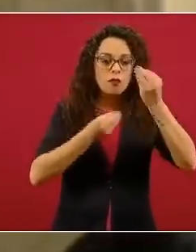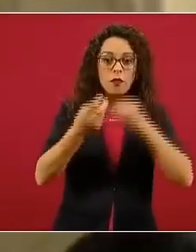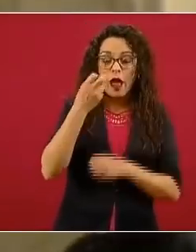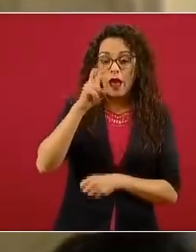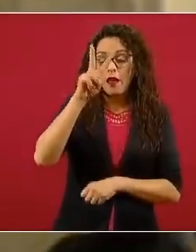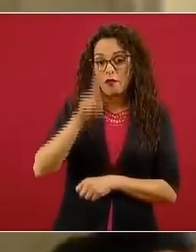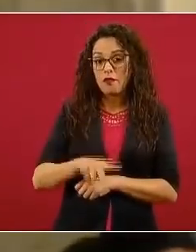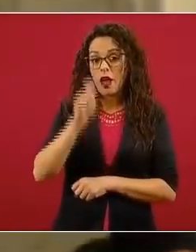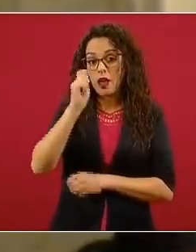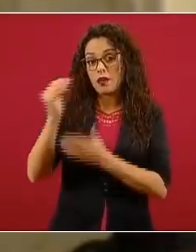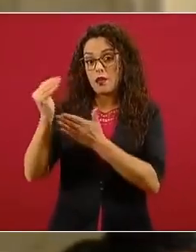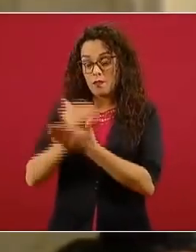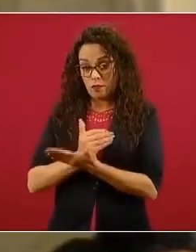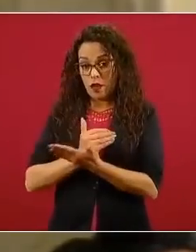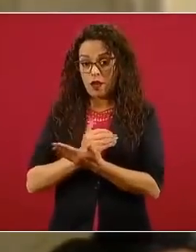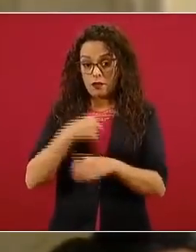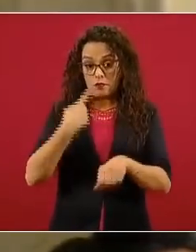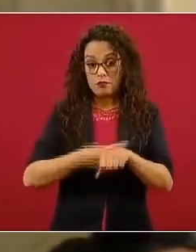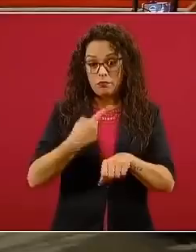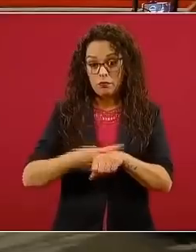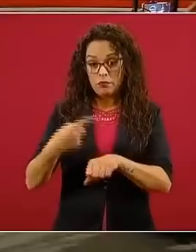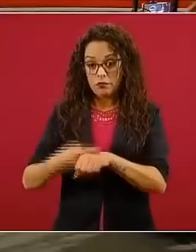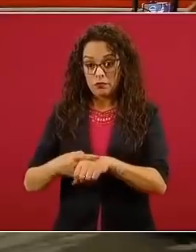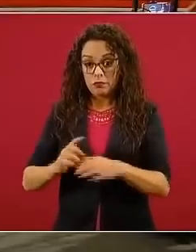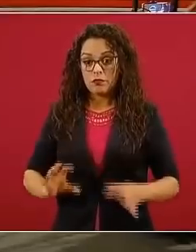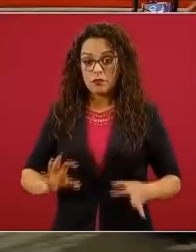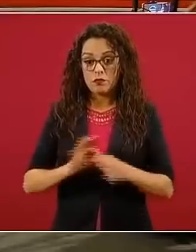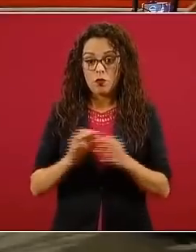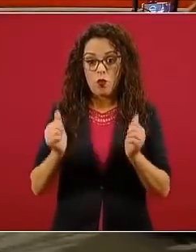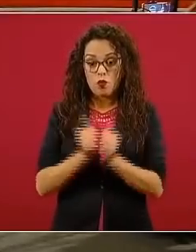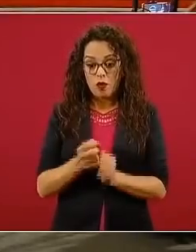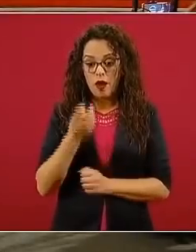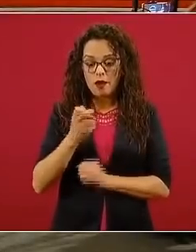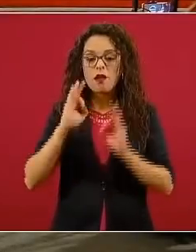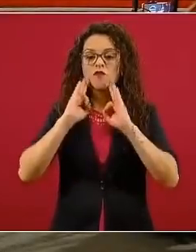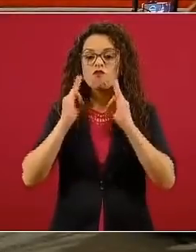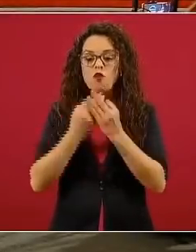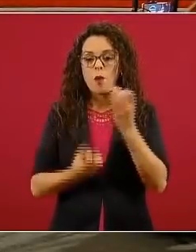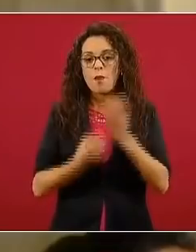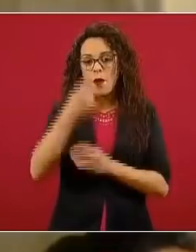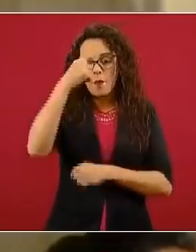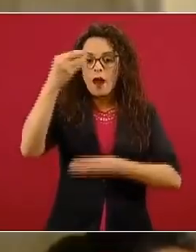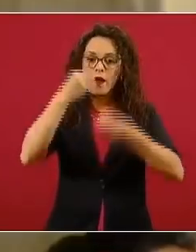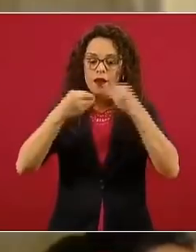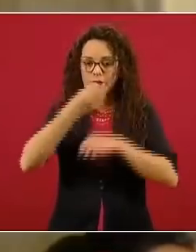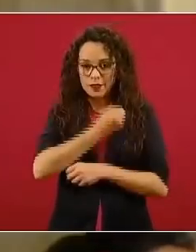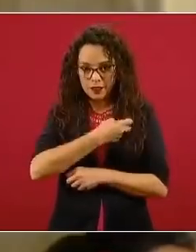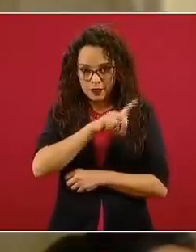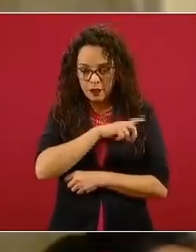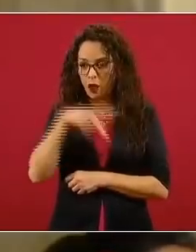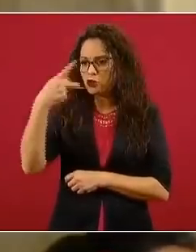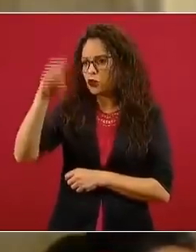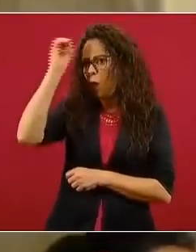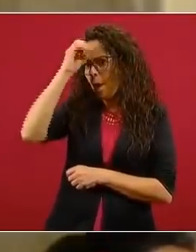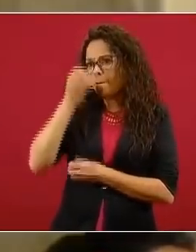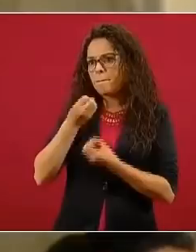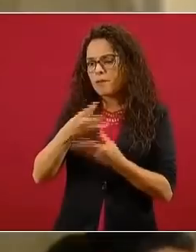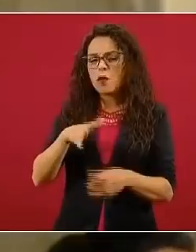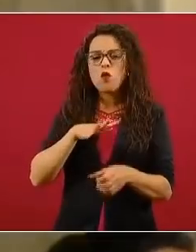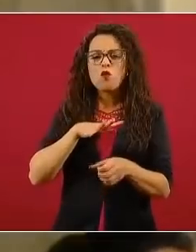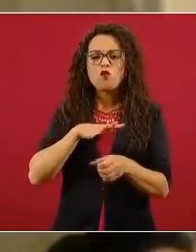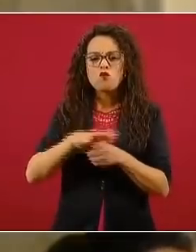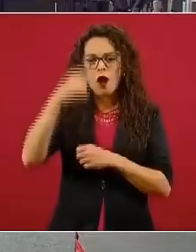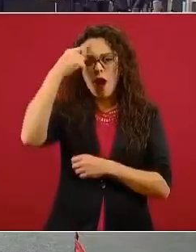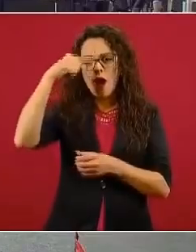en la reducción de las enfermedades relacionadas con este tipo de alimentación. En su opinión, cuál cree que sea el mayor impacto